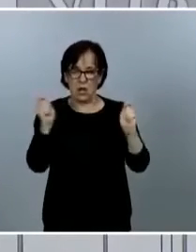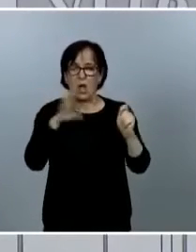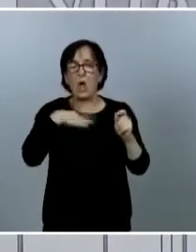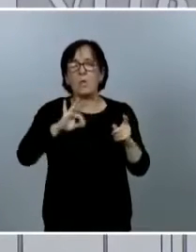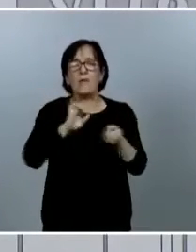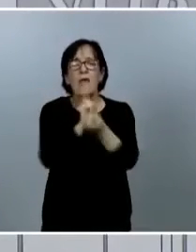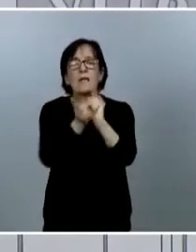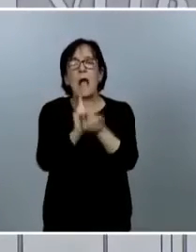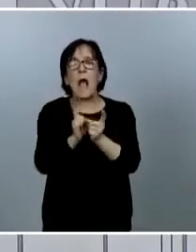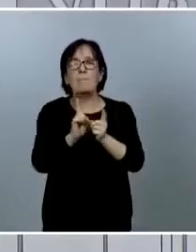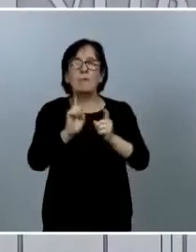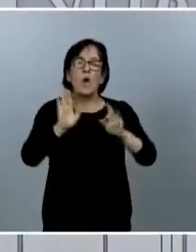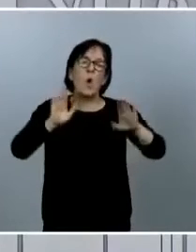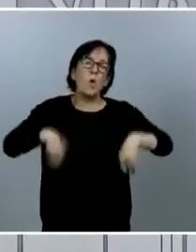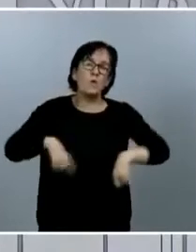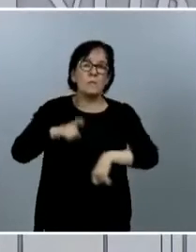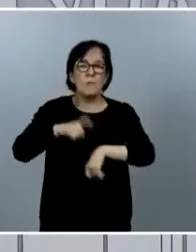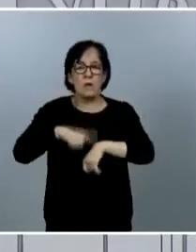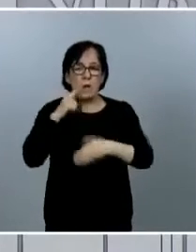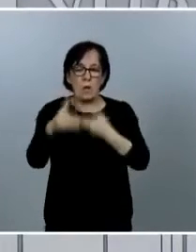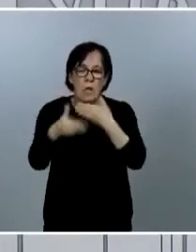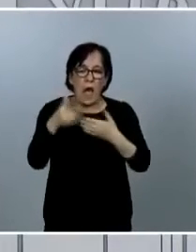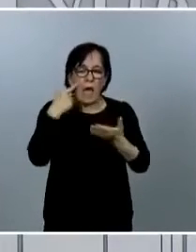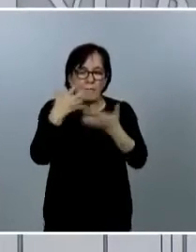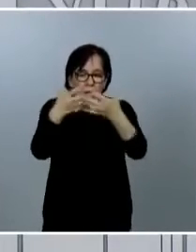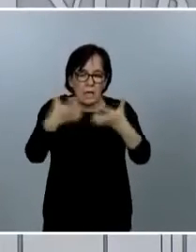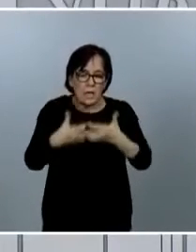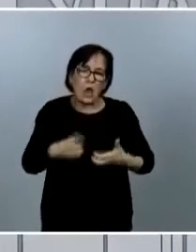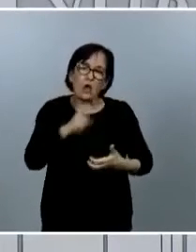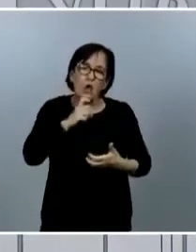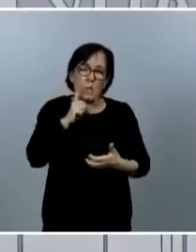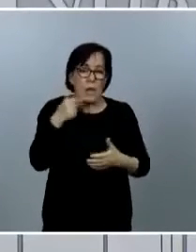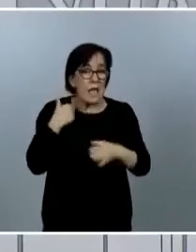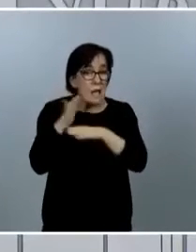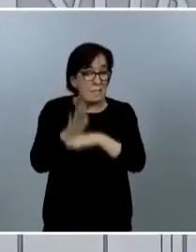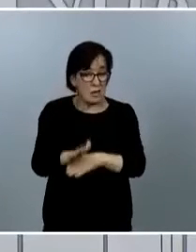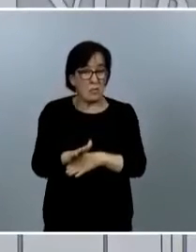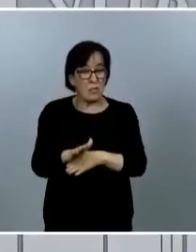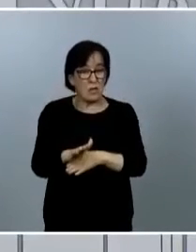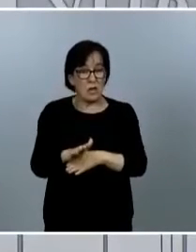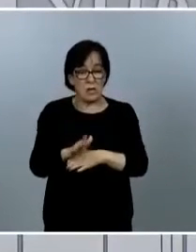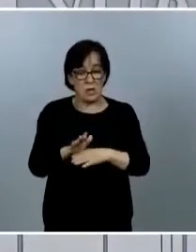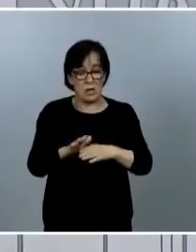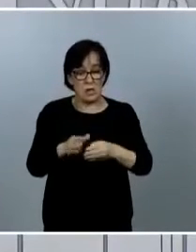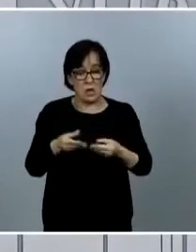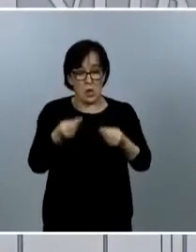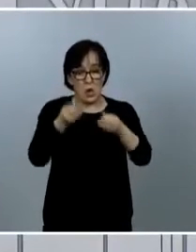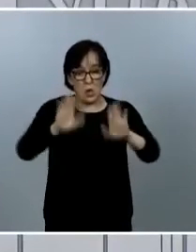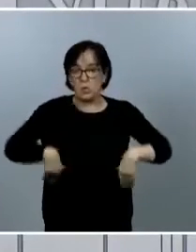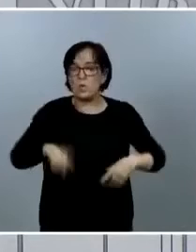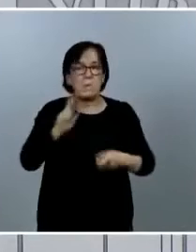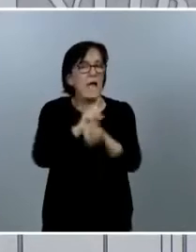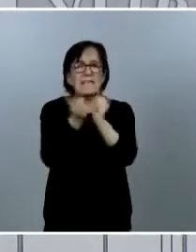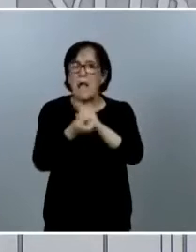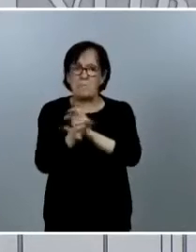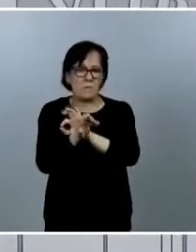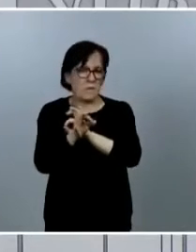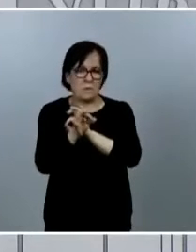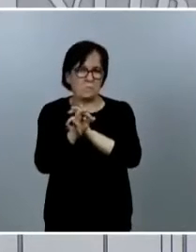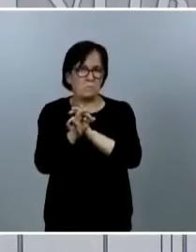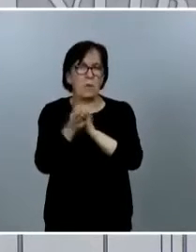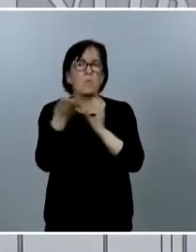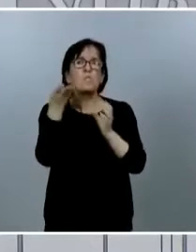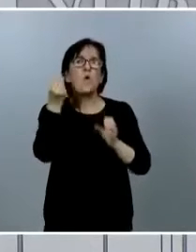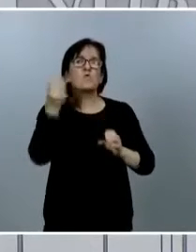habrá que ver cómo queda pero en principio la propuesta que yo leí última no variaba sustancialmente de lo que se